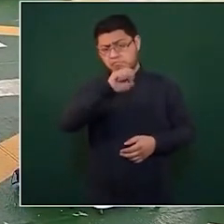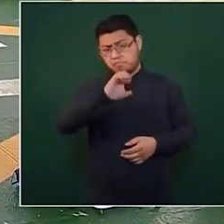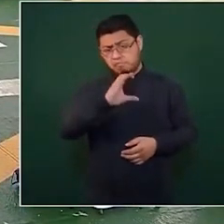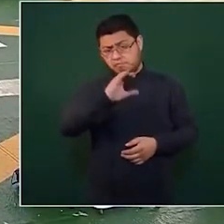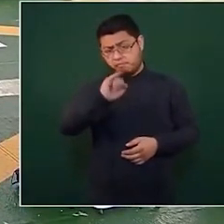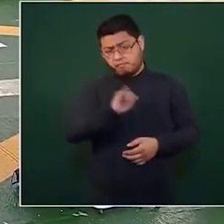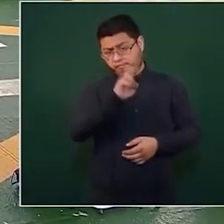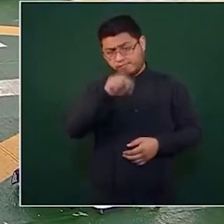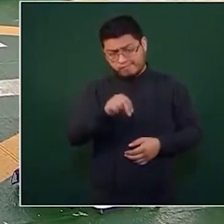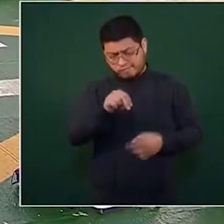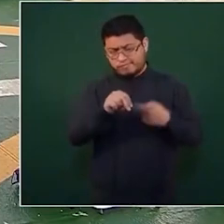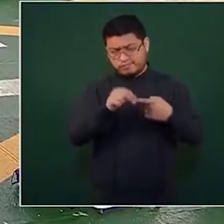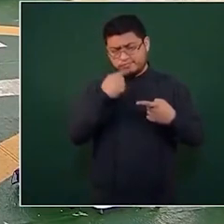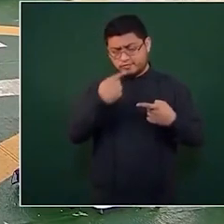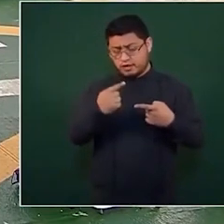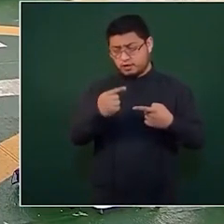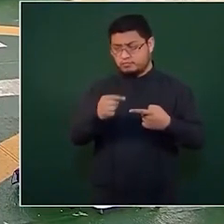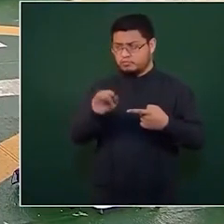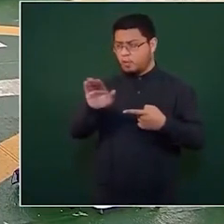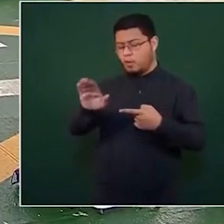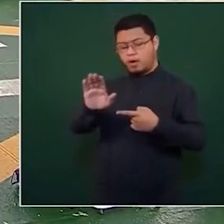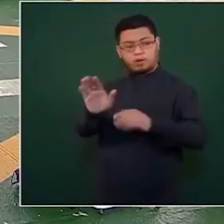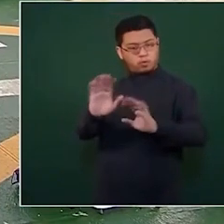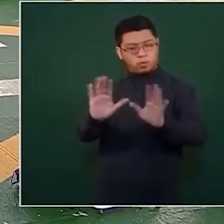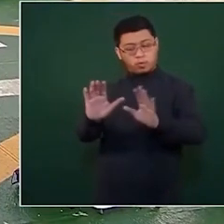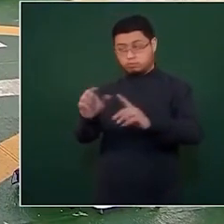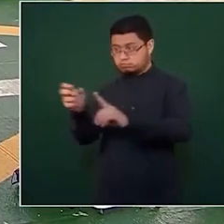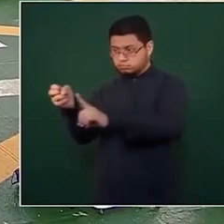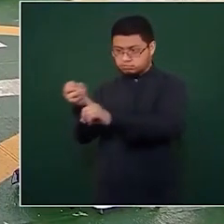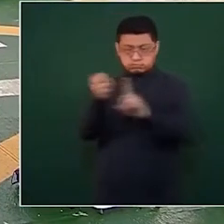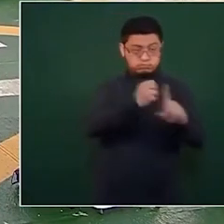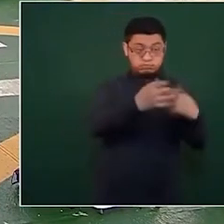no deben de ir a la cárcel porque se les afectan sus derechos humanos